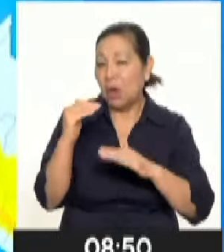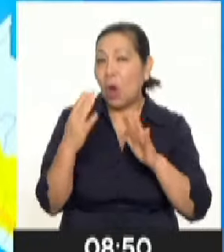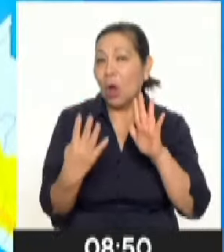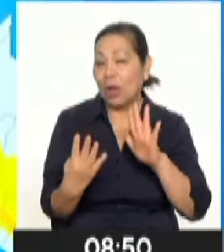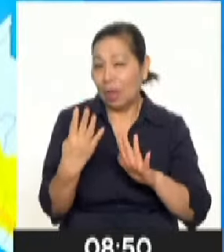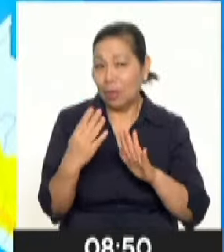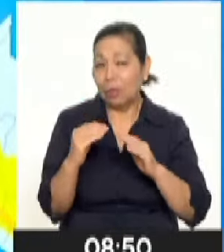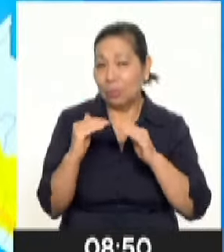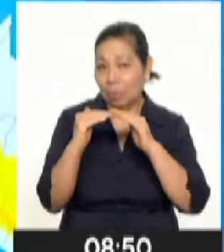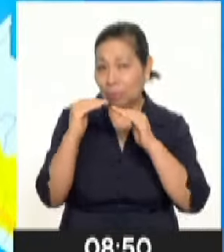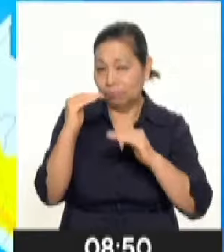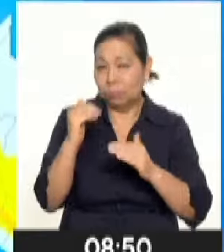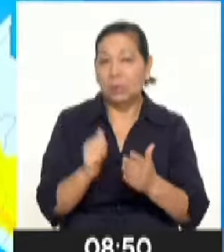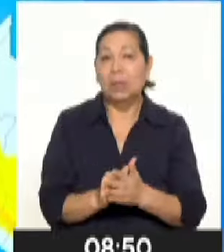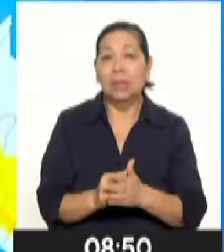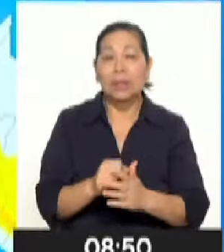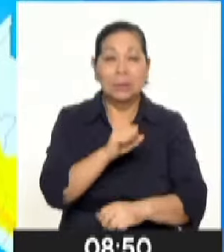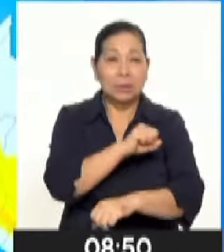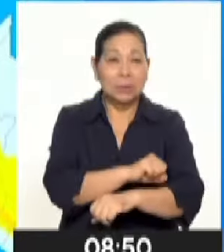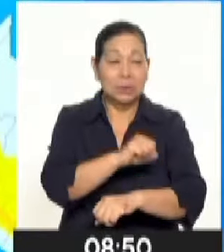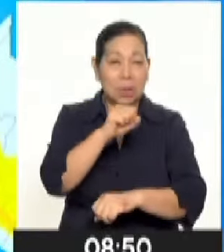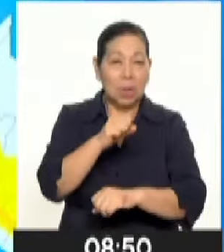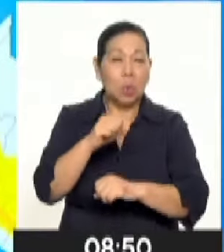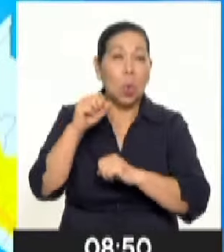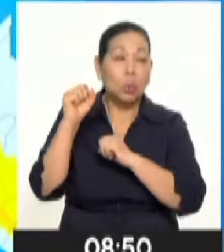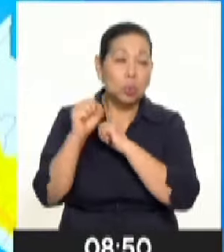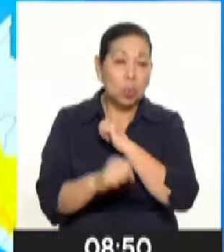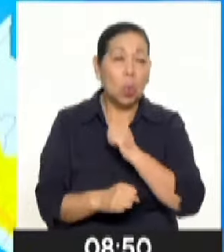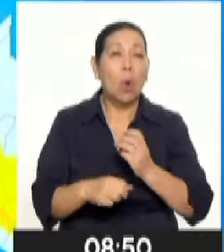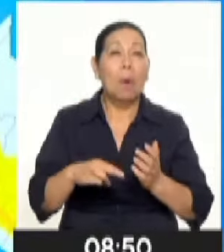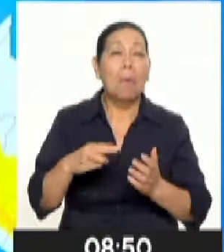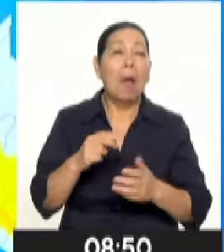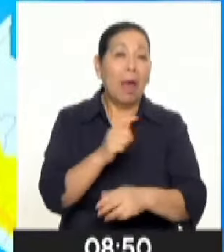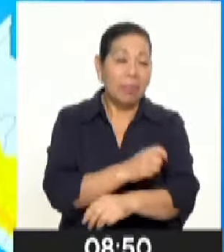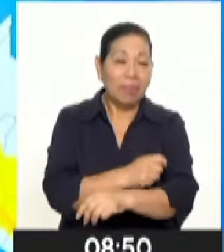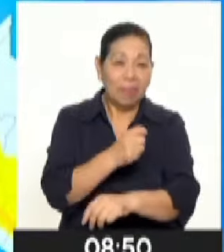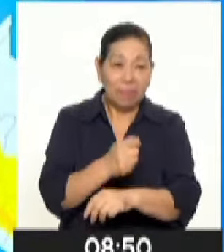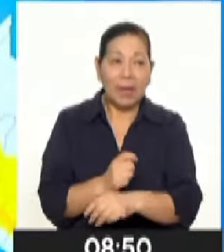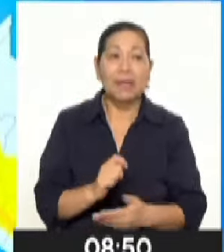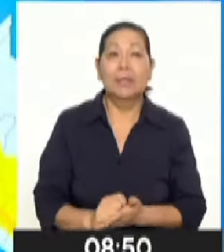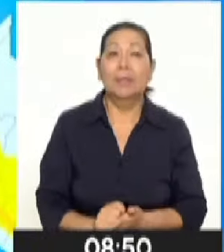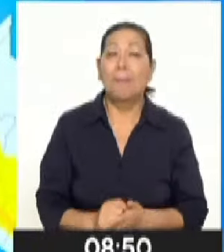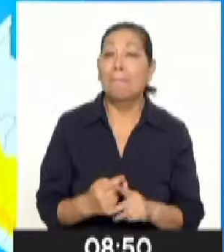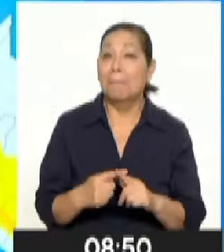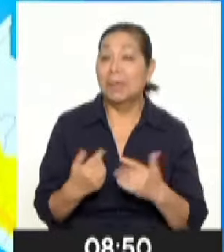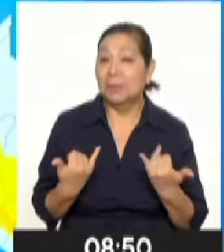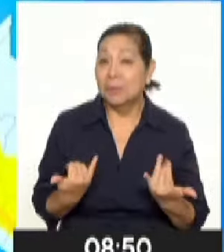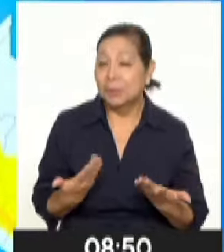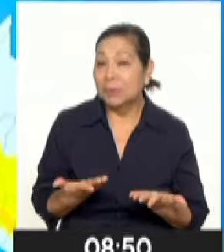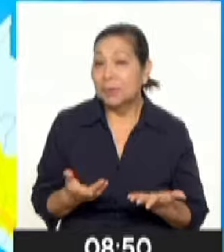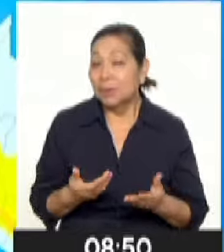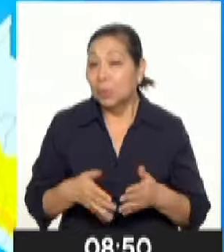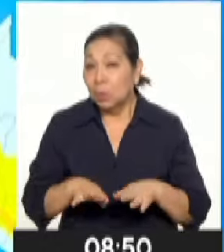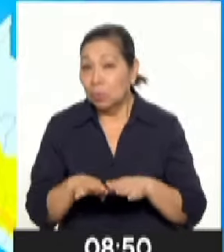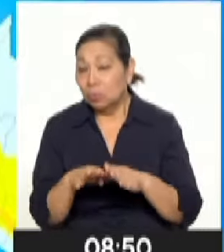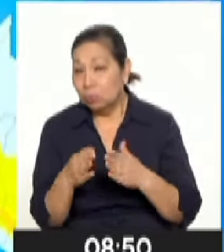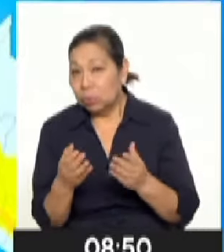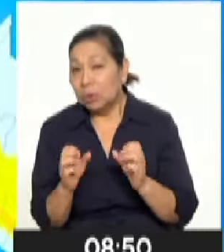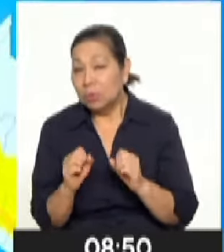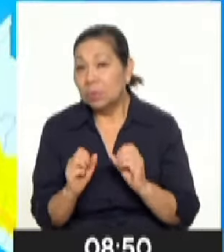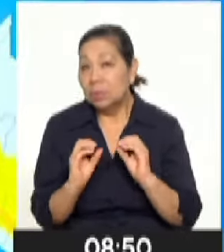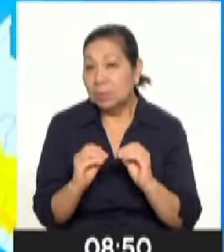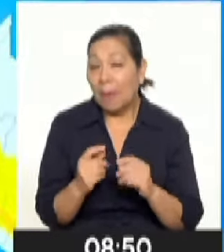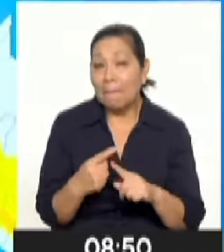grados, principalmente en la sierra sur, no hablamos de Arequipa, Moquegua y Tacna. Ahora, estas condiciones de escasa cobertura nubosa